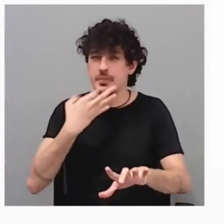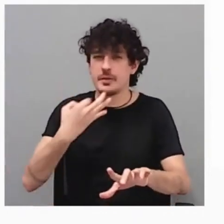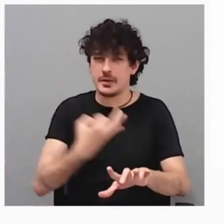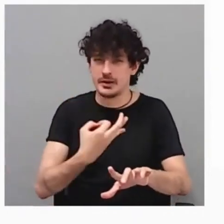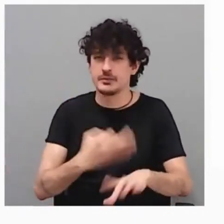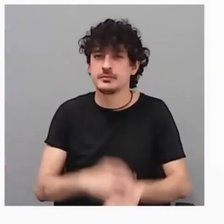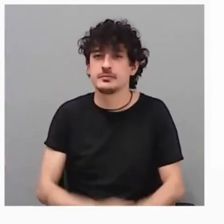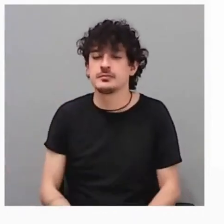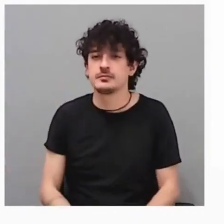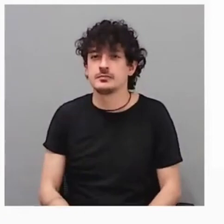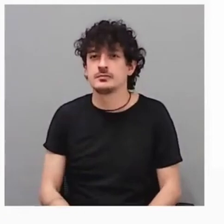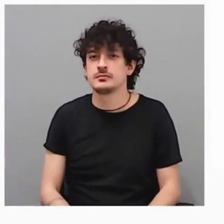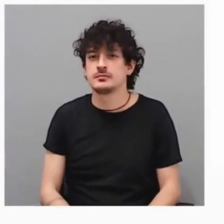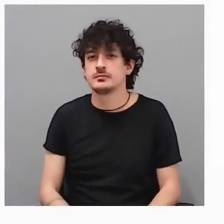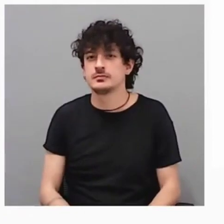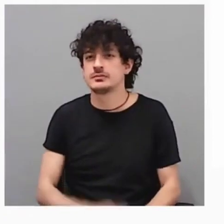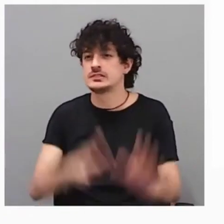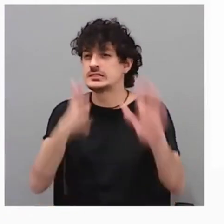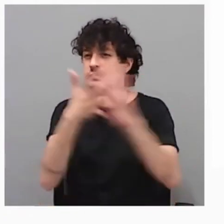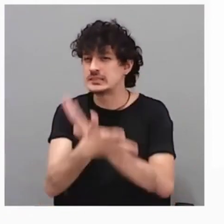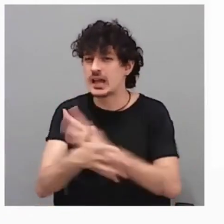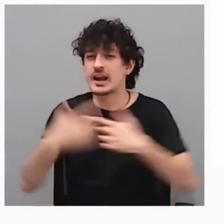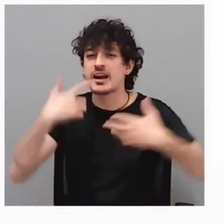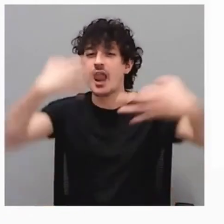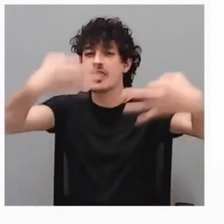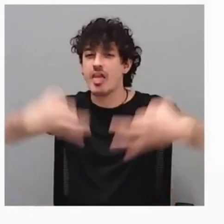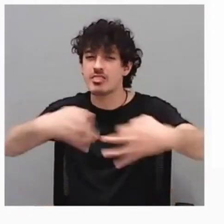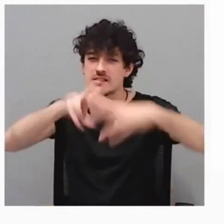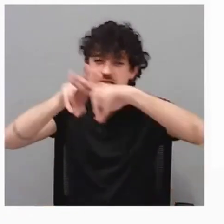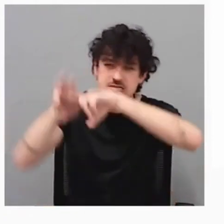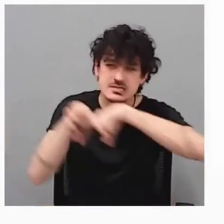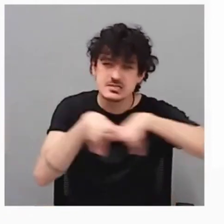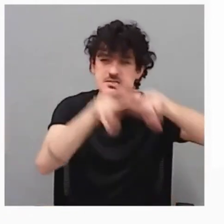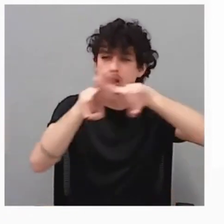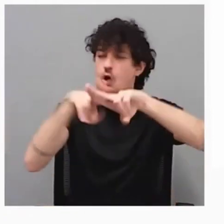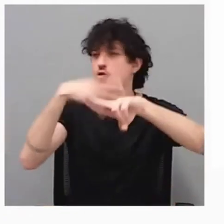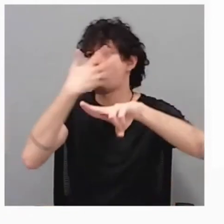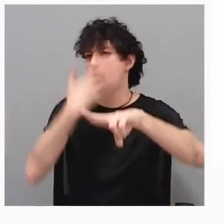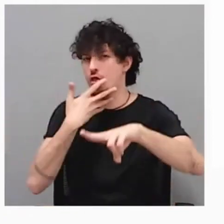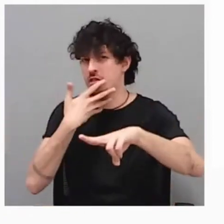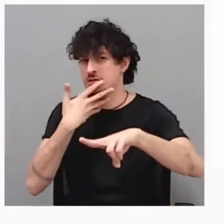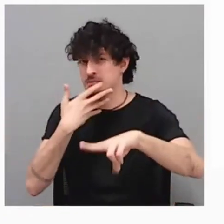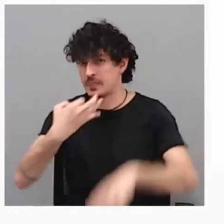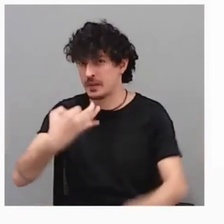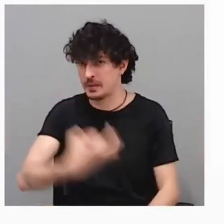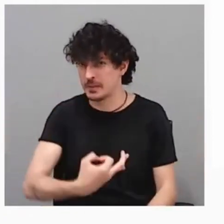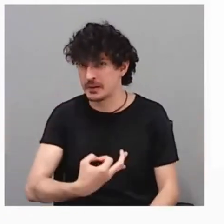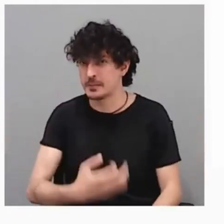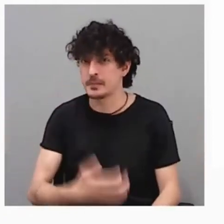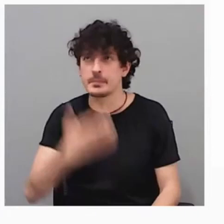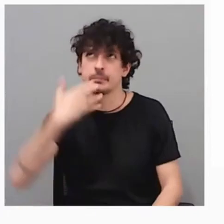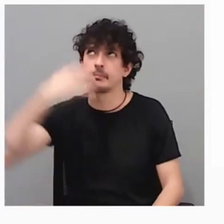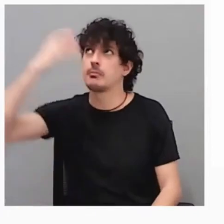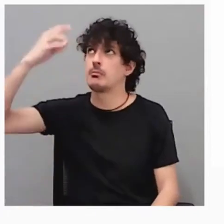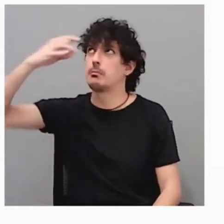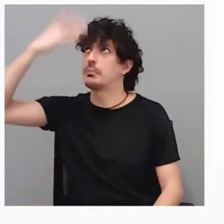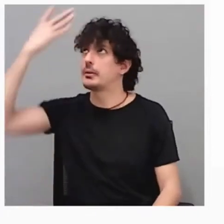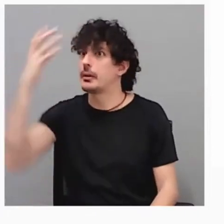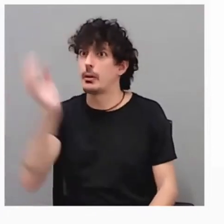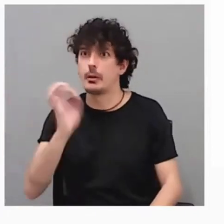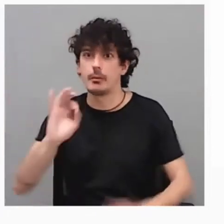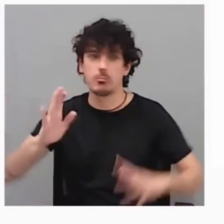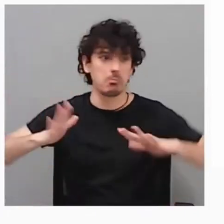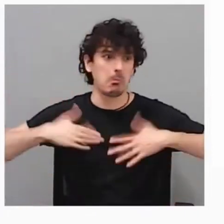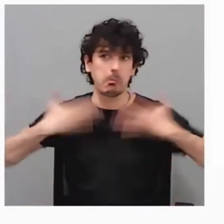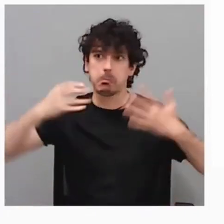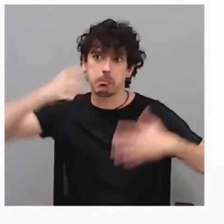Entendemos que tiene que venir desde un análisis de la realidad. Desde luego, huimos de las ocurrencias o de las improvisaciones